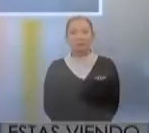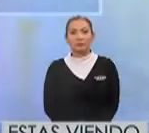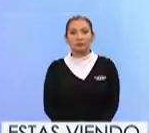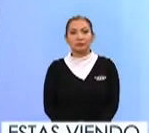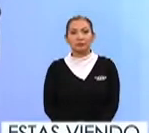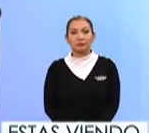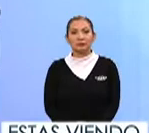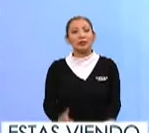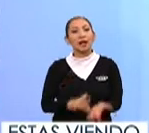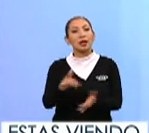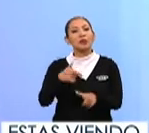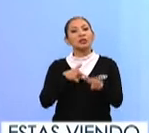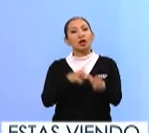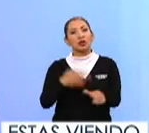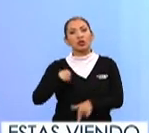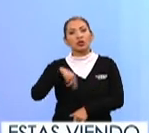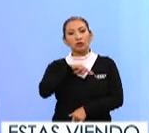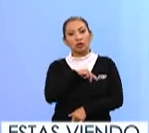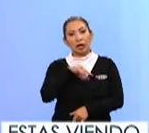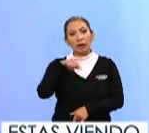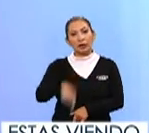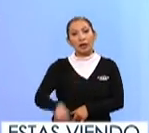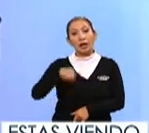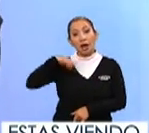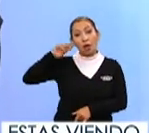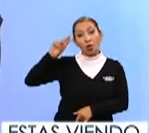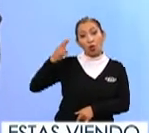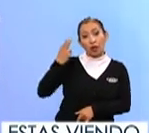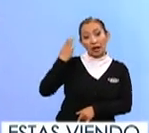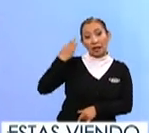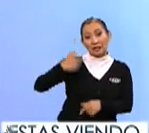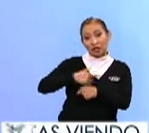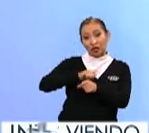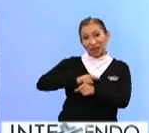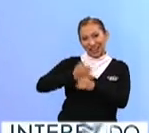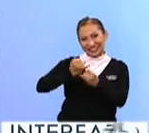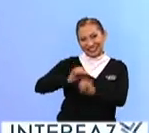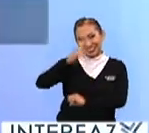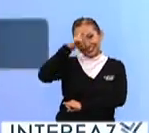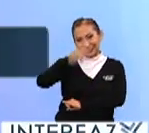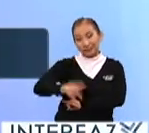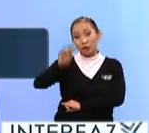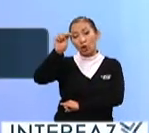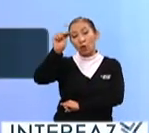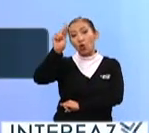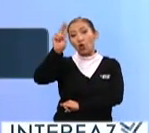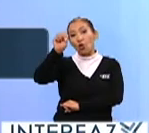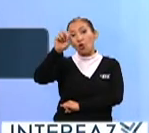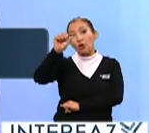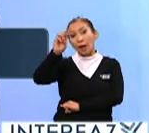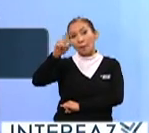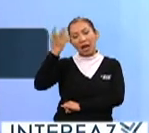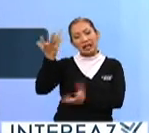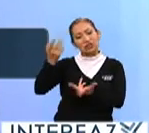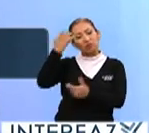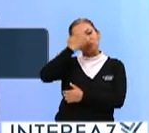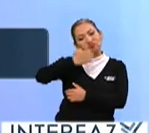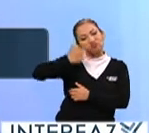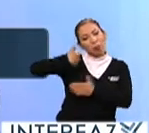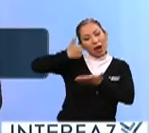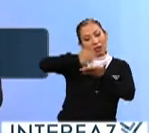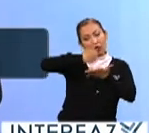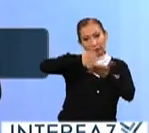gracias por continuar con nosotros la Universidad Nacional Autónoma de México la UNAM hizo un balance de la